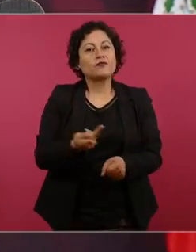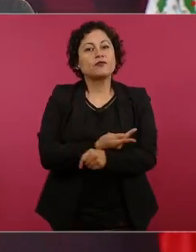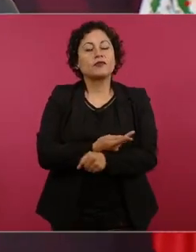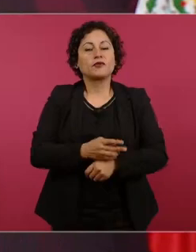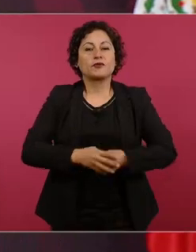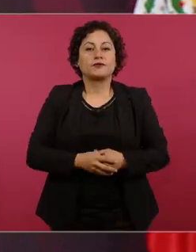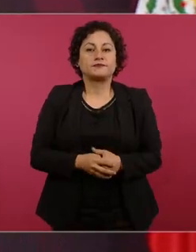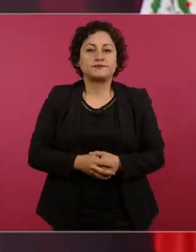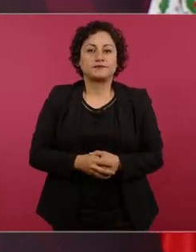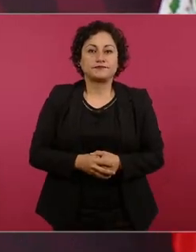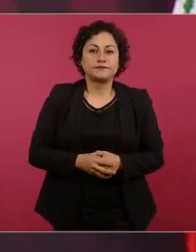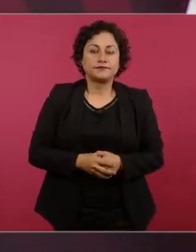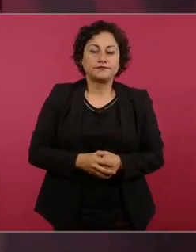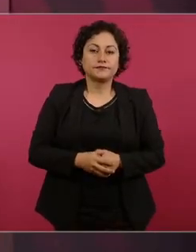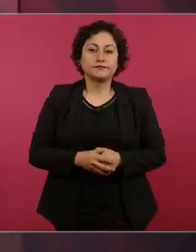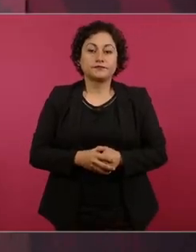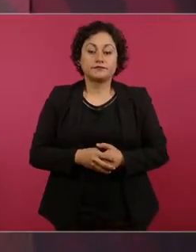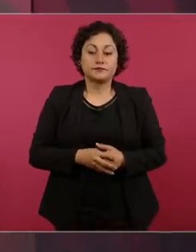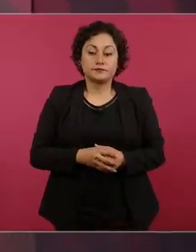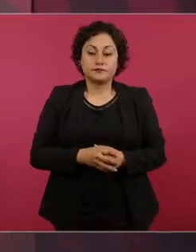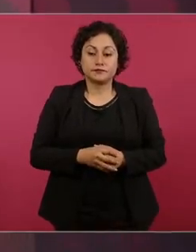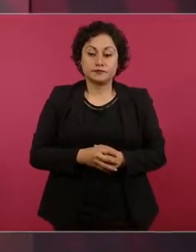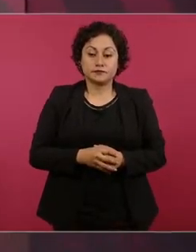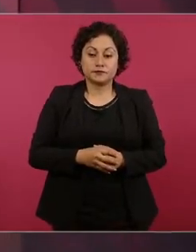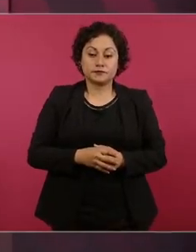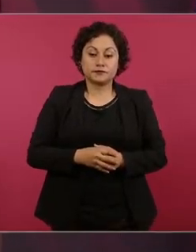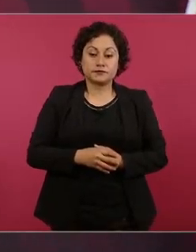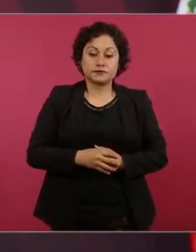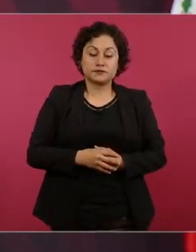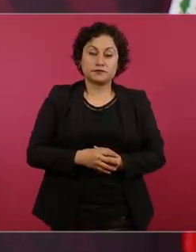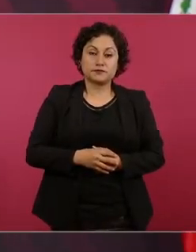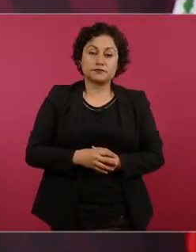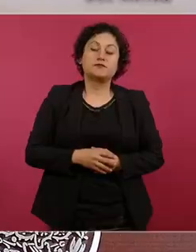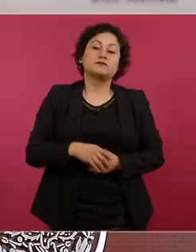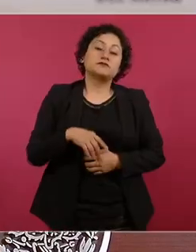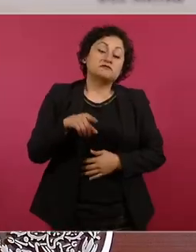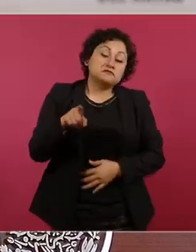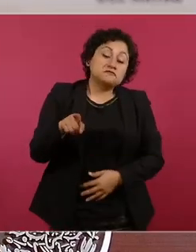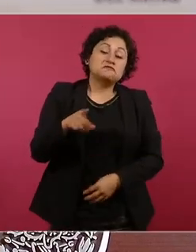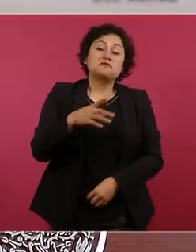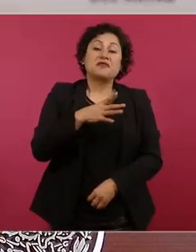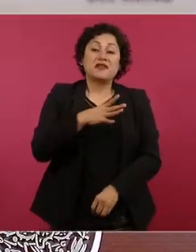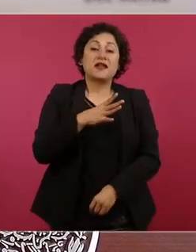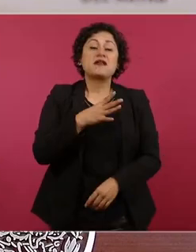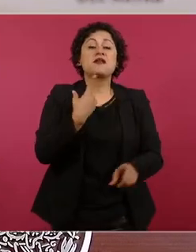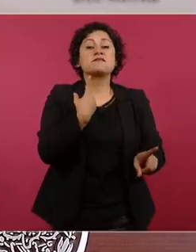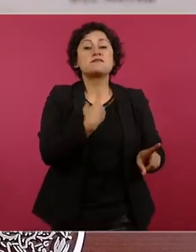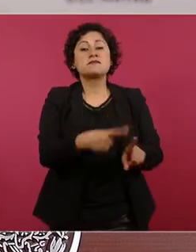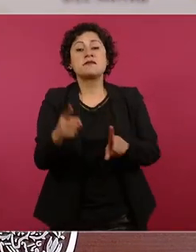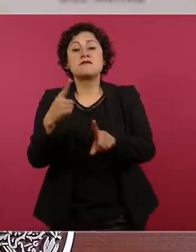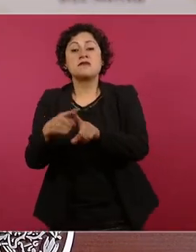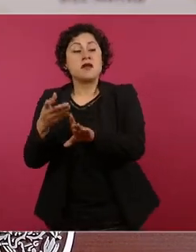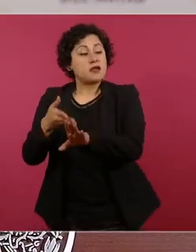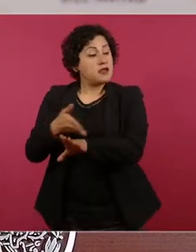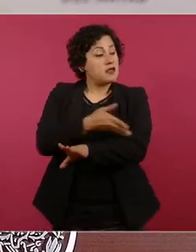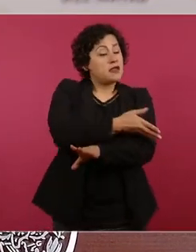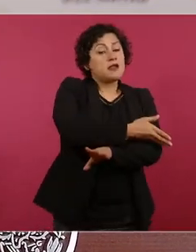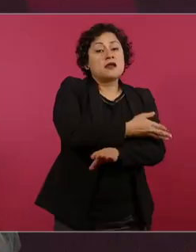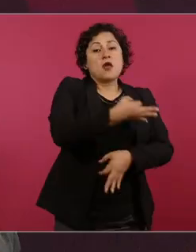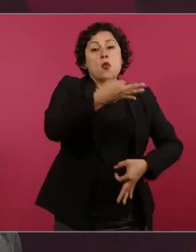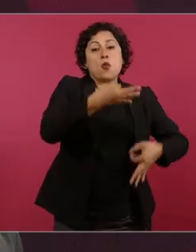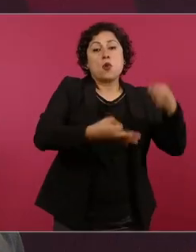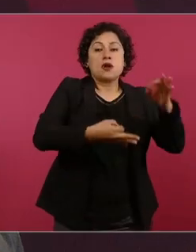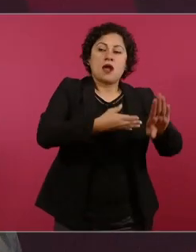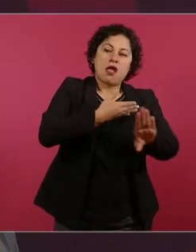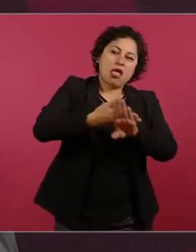viene con juicios en contra de el SAT